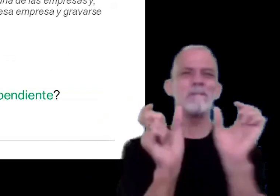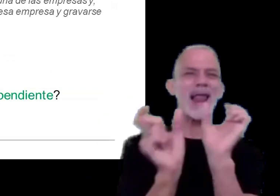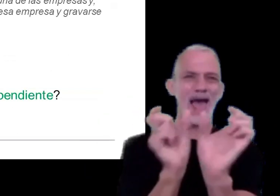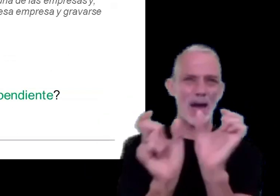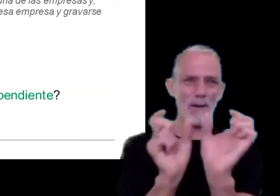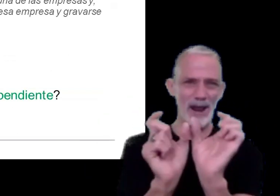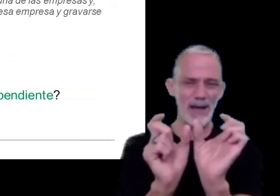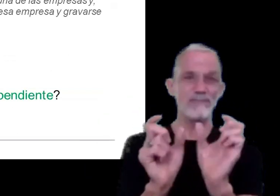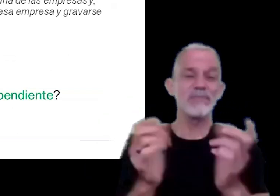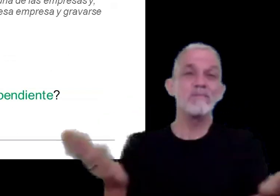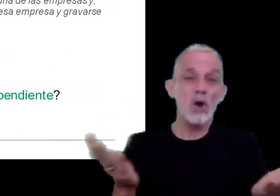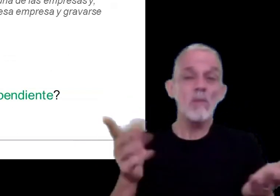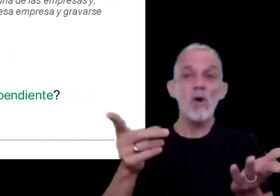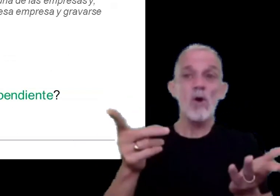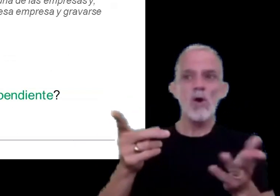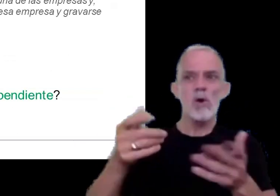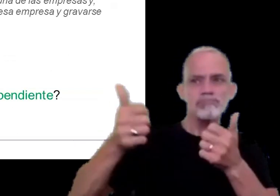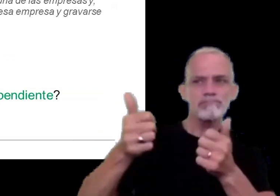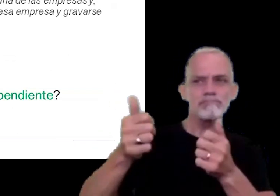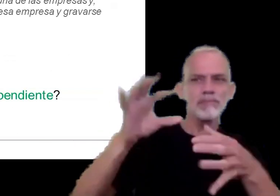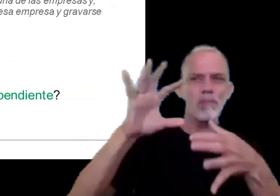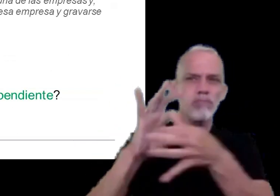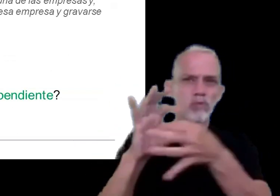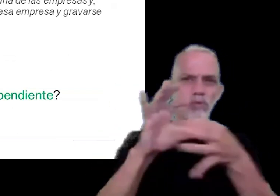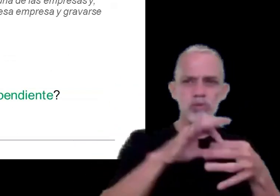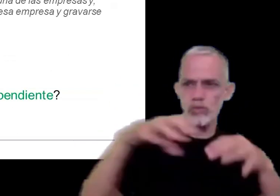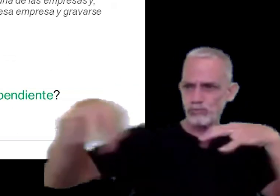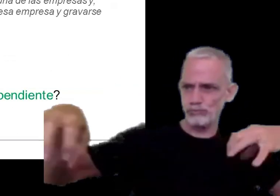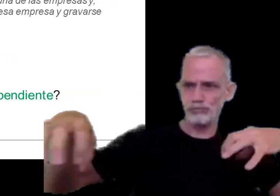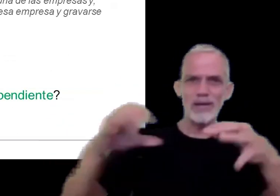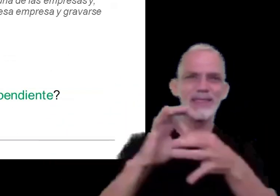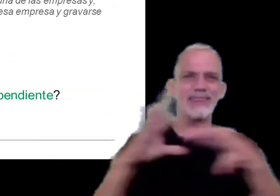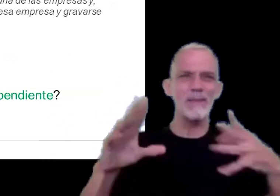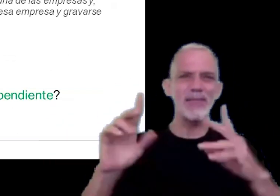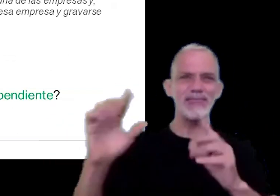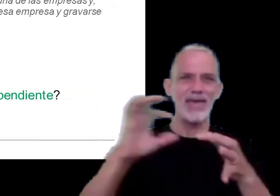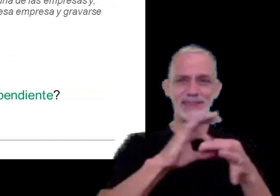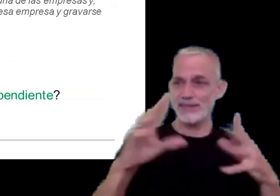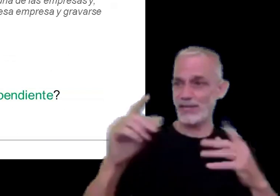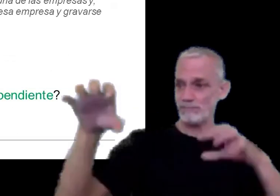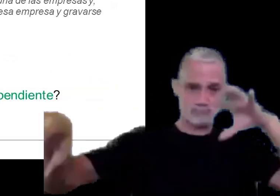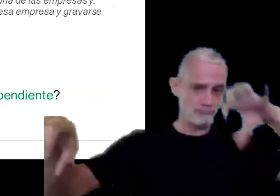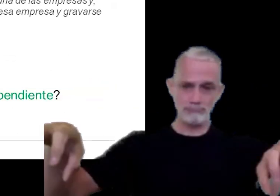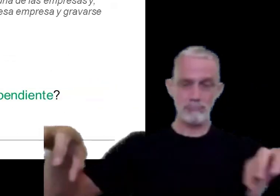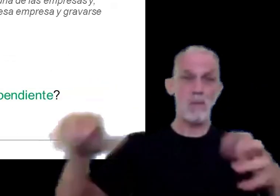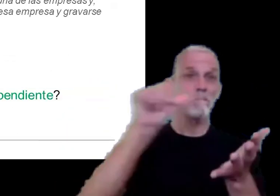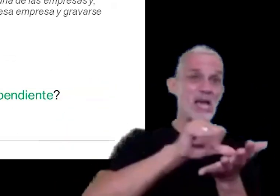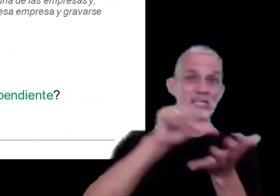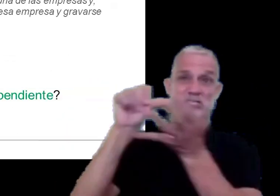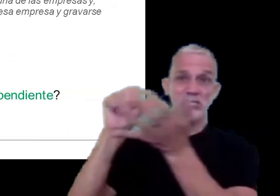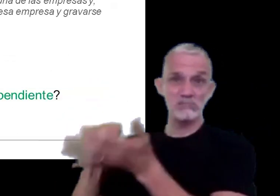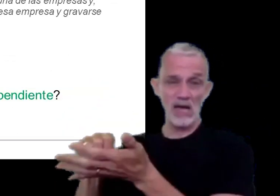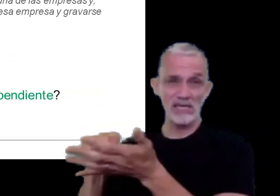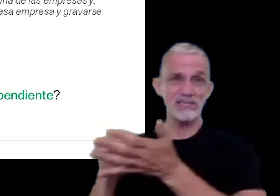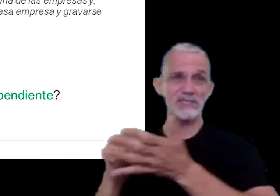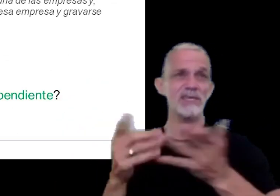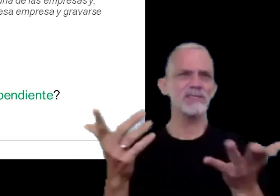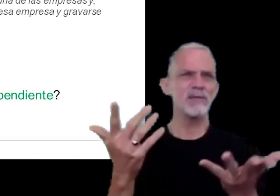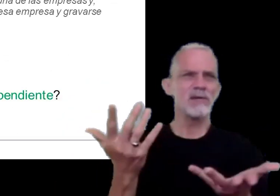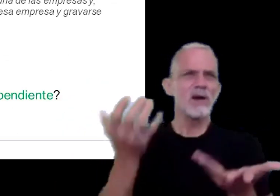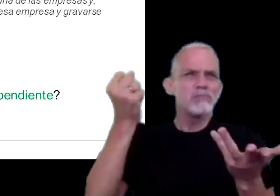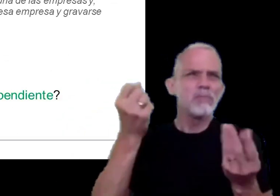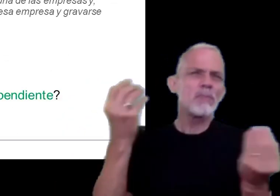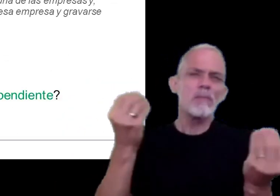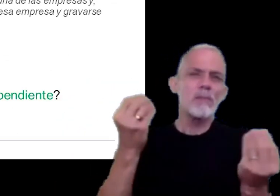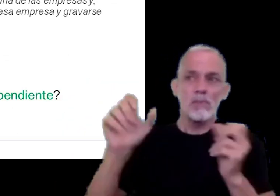como entre partes independientes cada distintos países hacen una adopción a veces